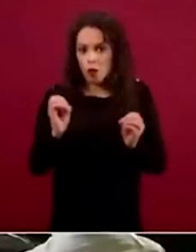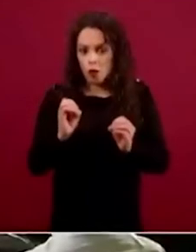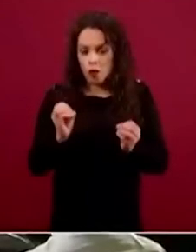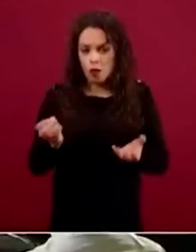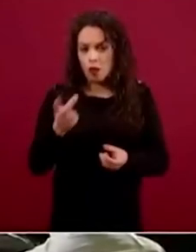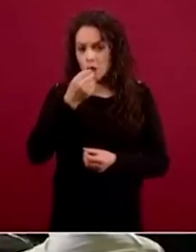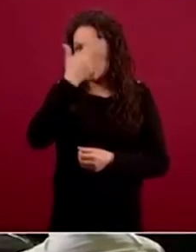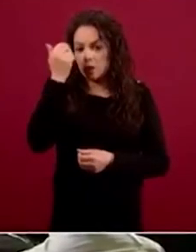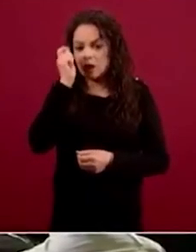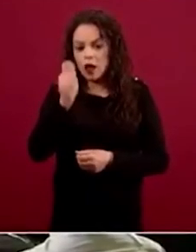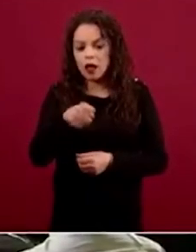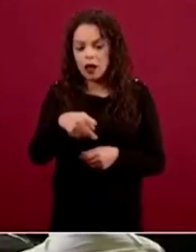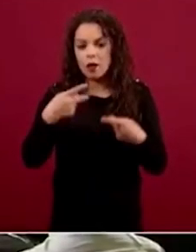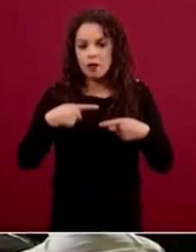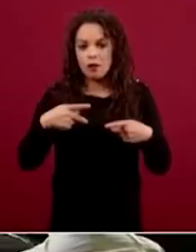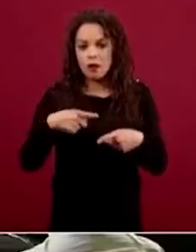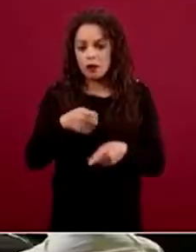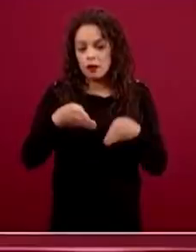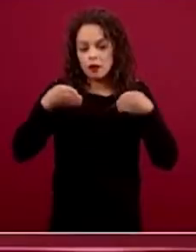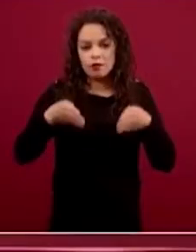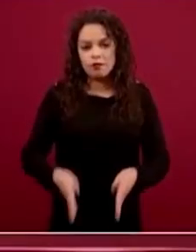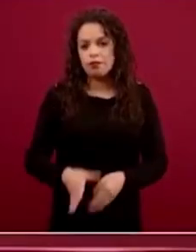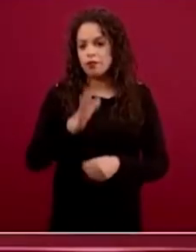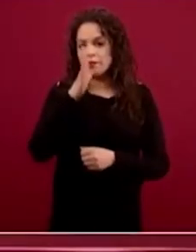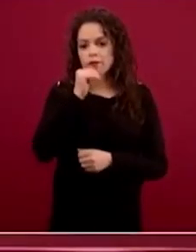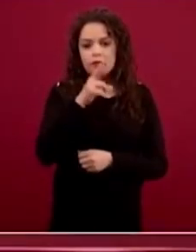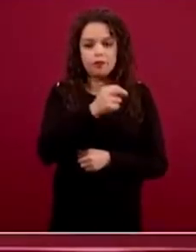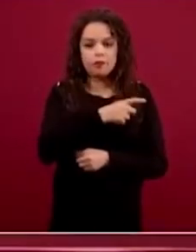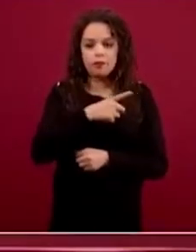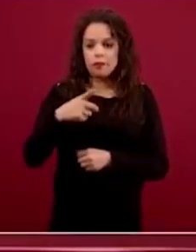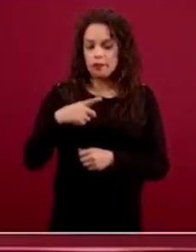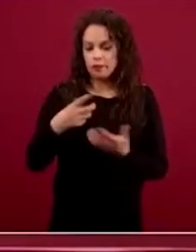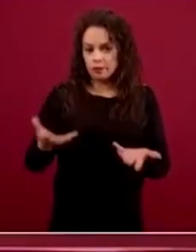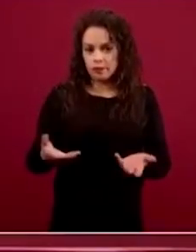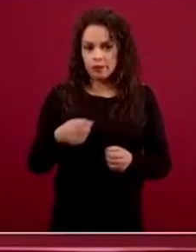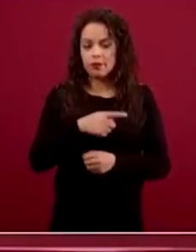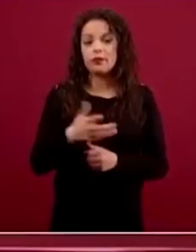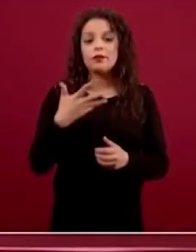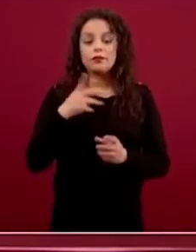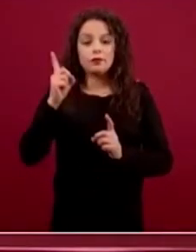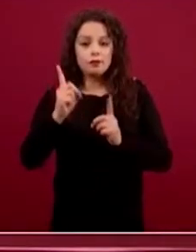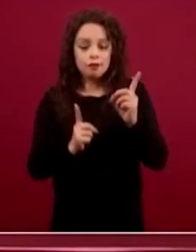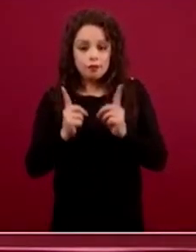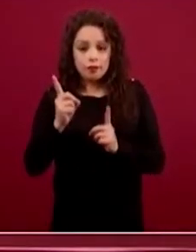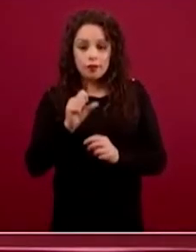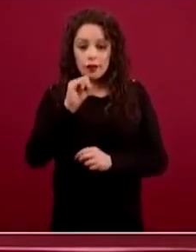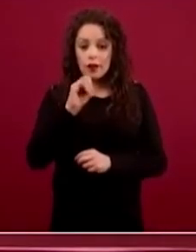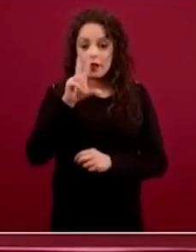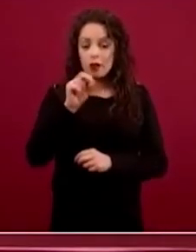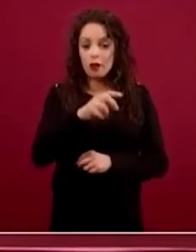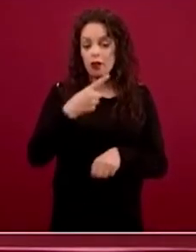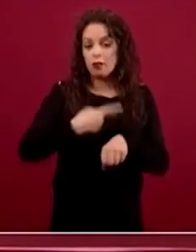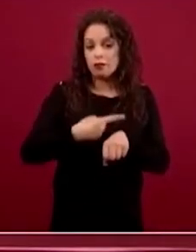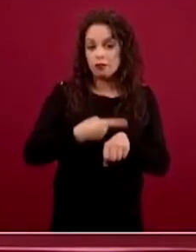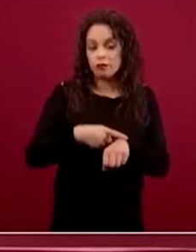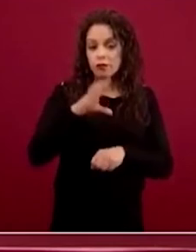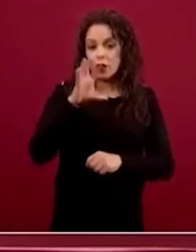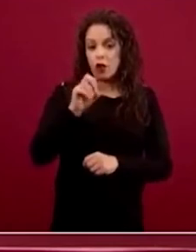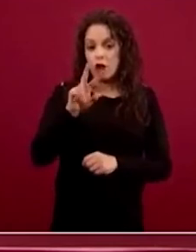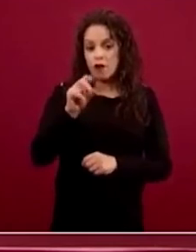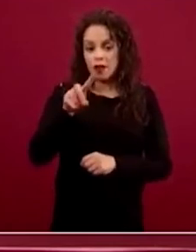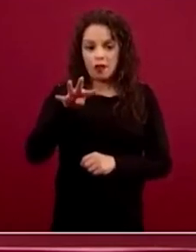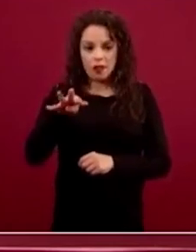específicas para estas personas que se tiene la sospecha fallecieron por COVID-19. Y la tercera es que